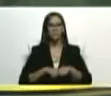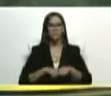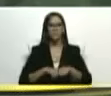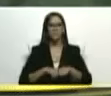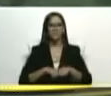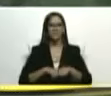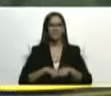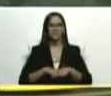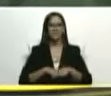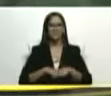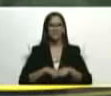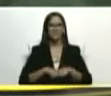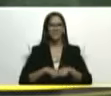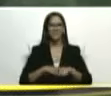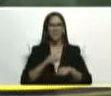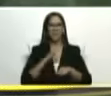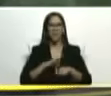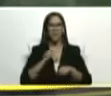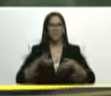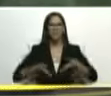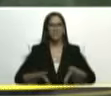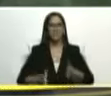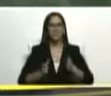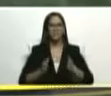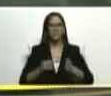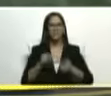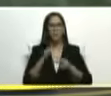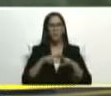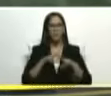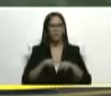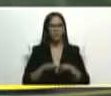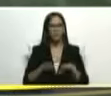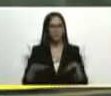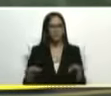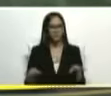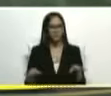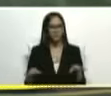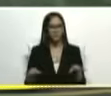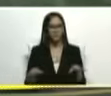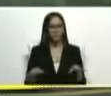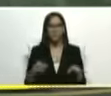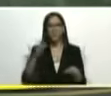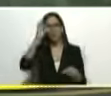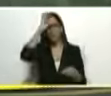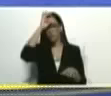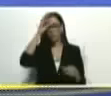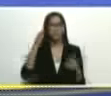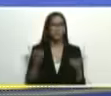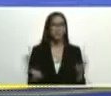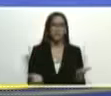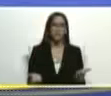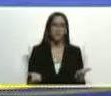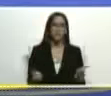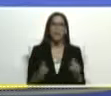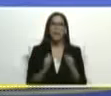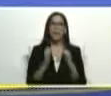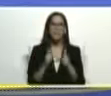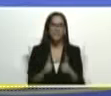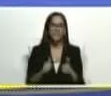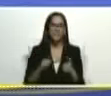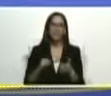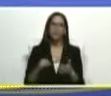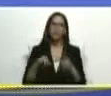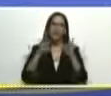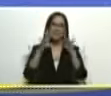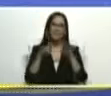cuando tú estabas naciendo estábamos chamitos y estábamos sin saberlo empezando a escribir una